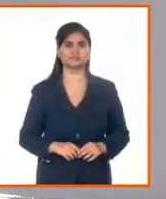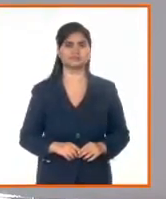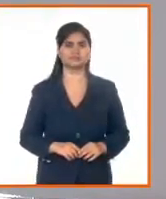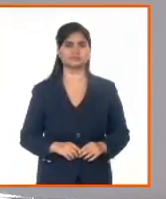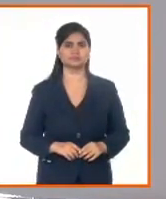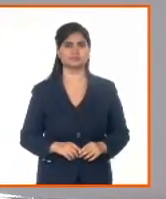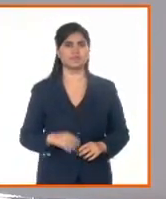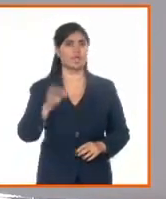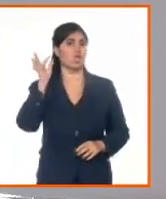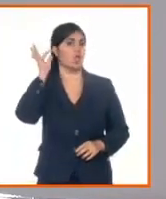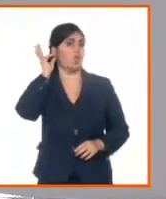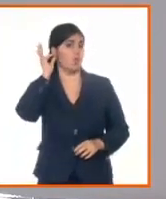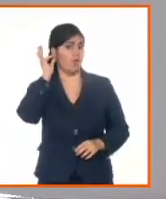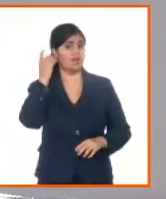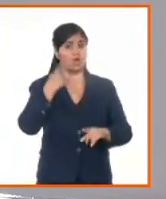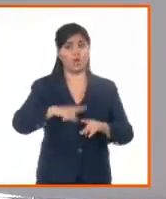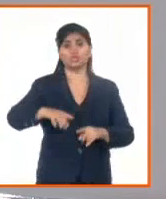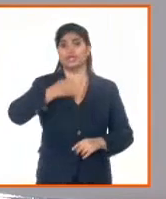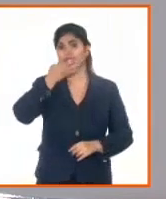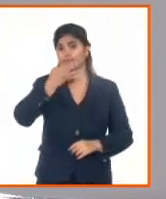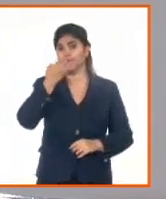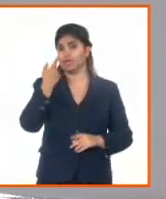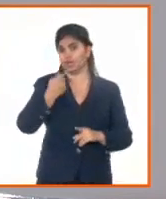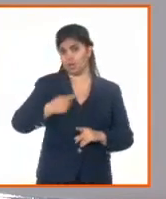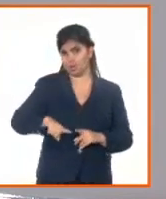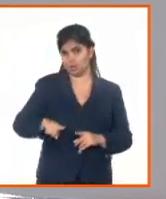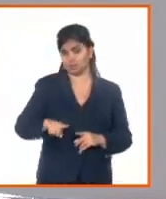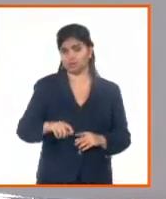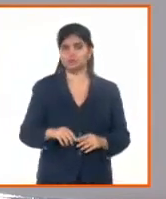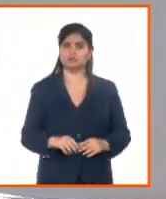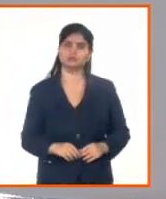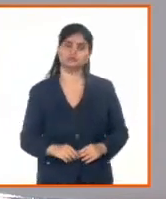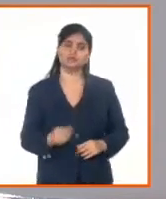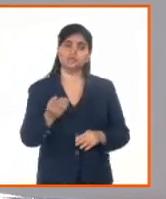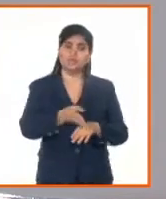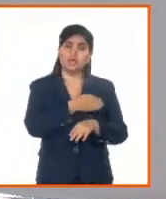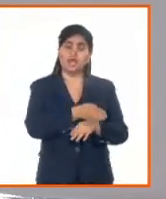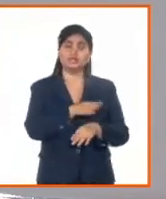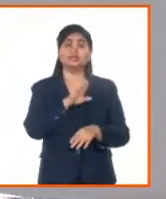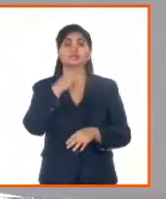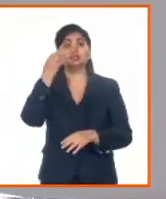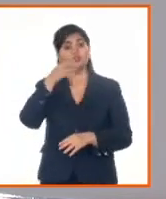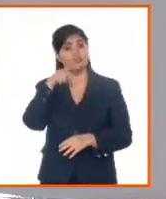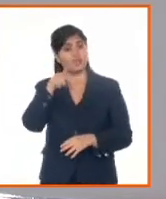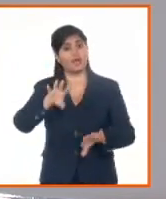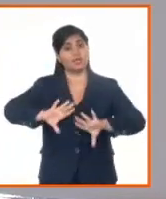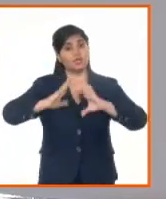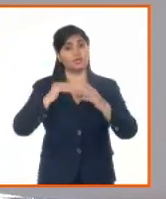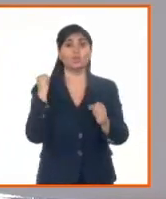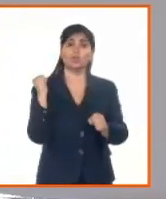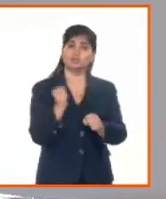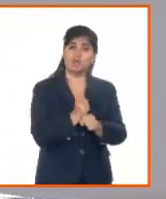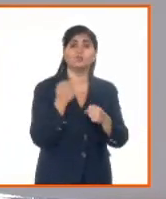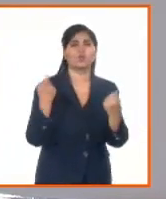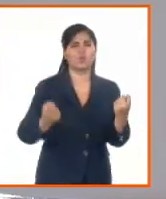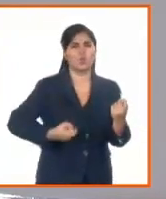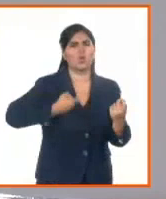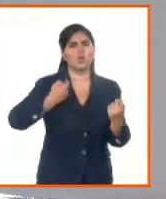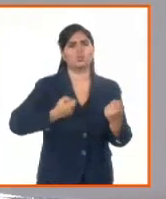a licita, pero sí quisiera decirte que estamos haciendo todo lo posible por